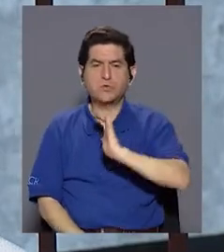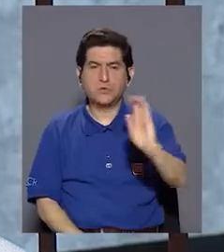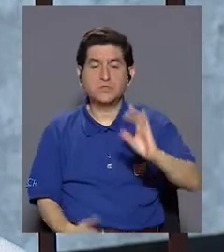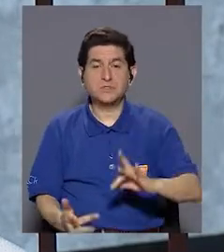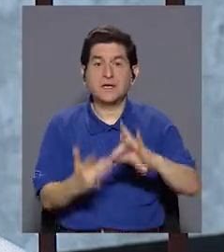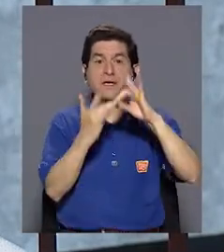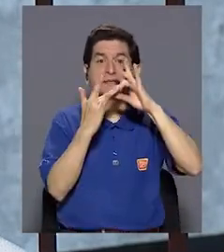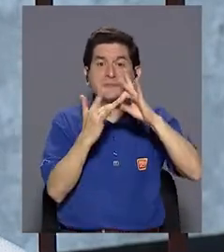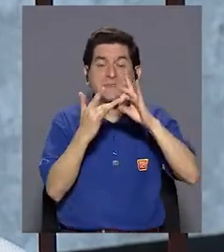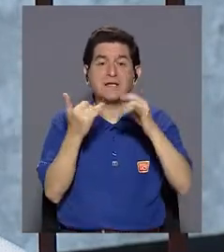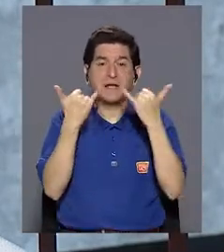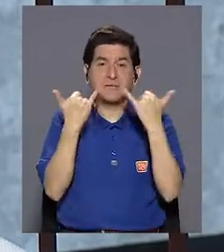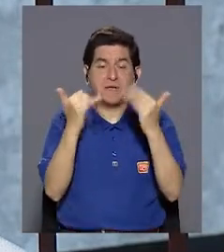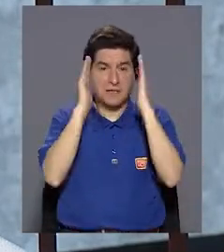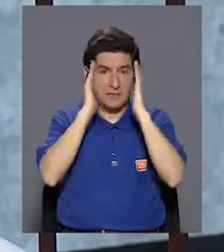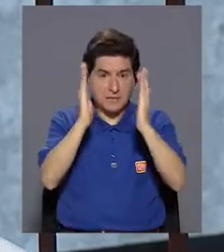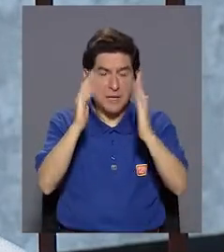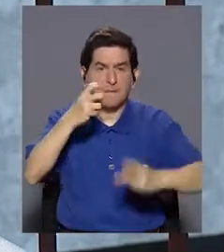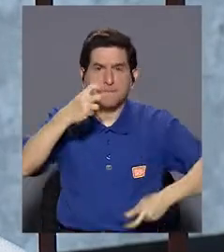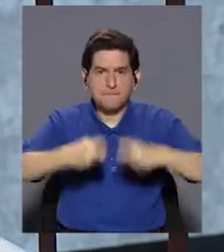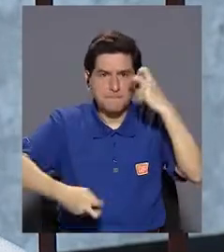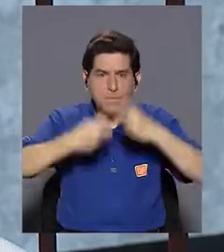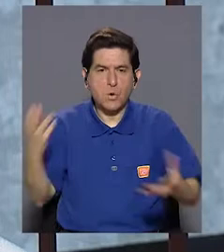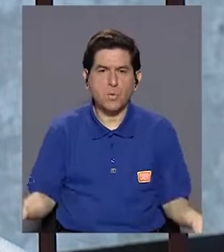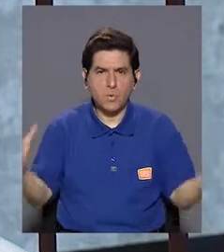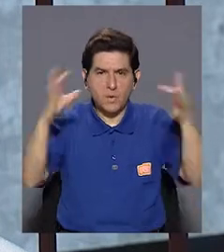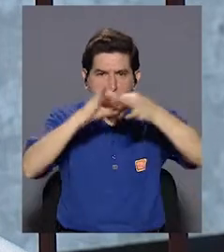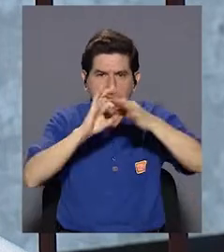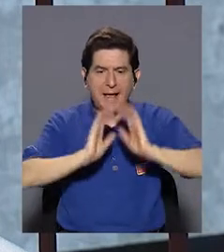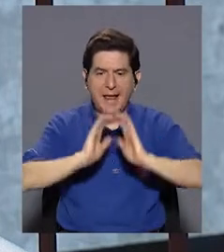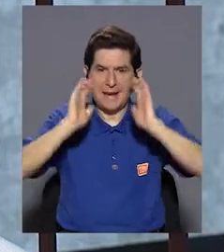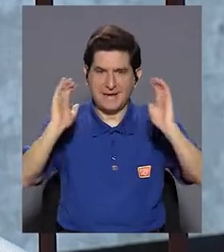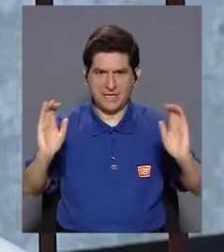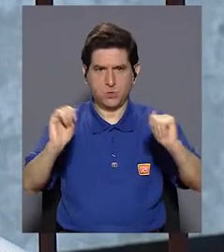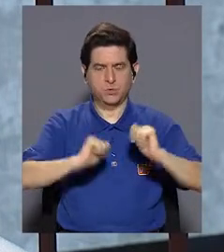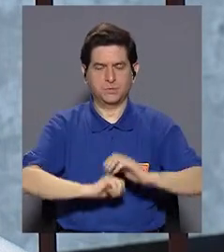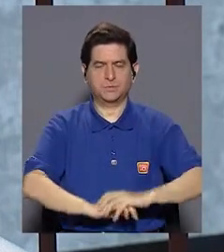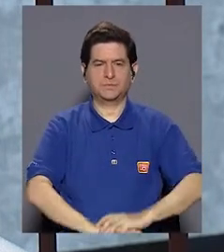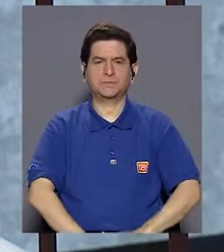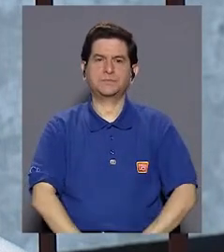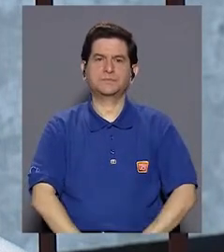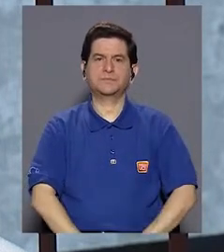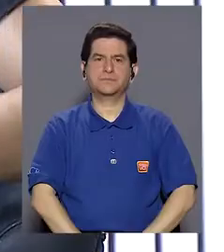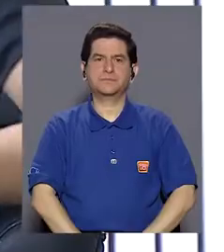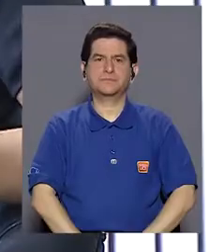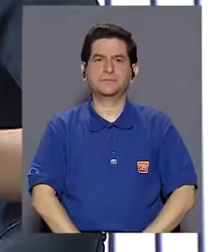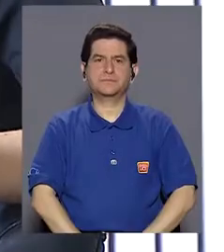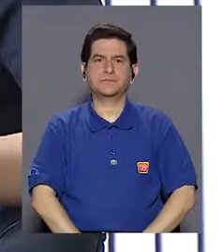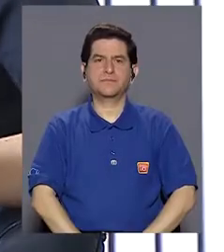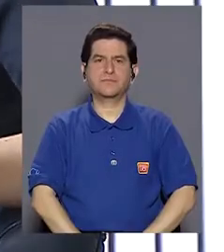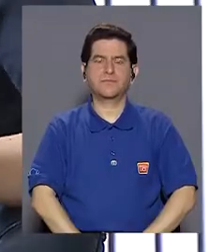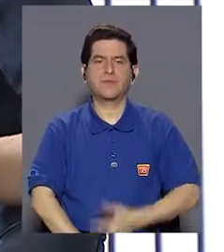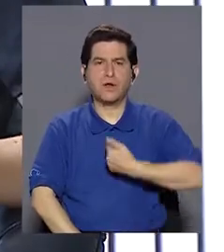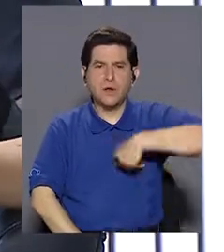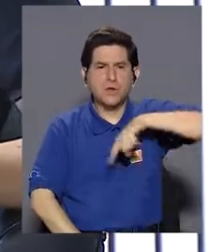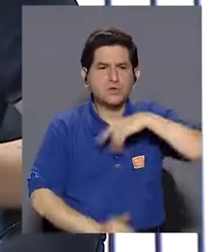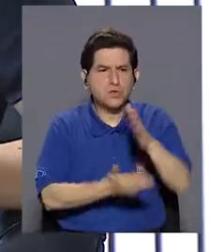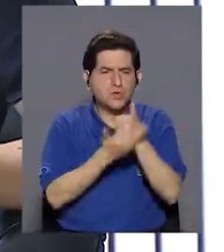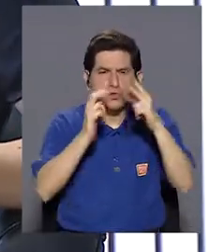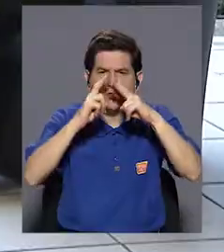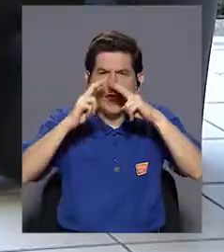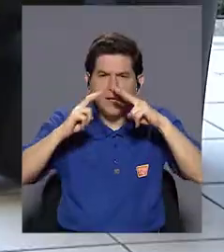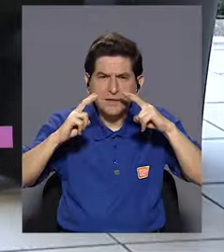pero especialmente nos ocuparía hoy la problemática relacionada con niños. Nosotros hemos hecho algunos